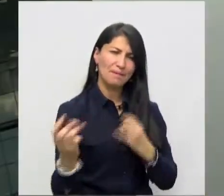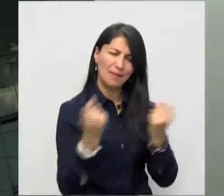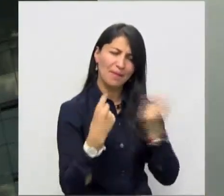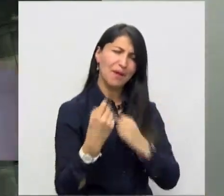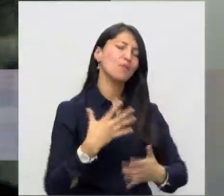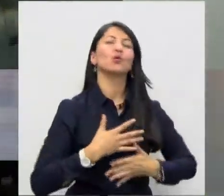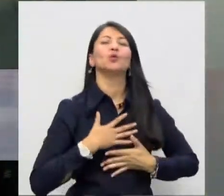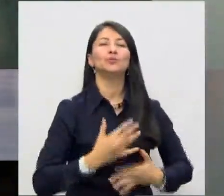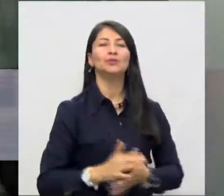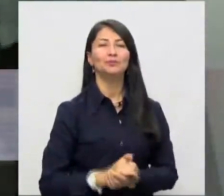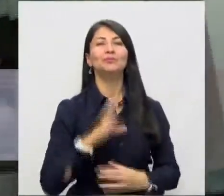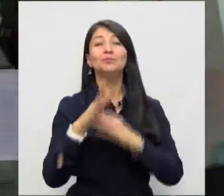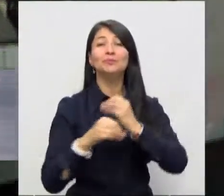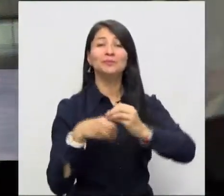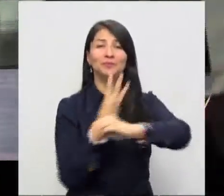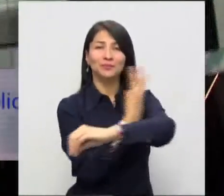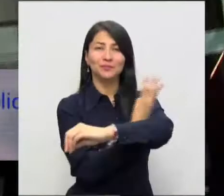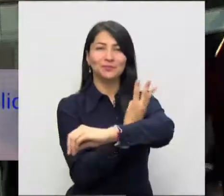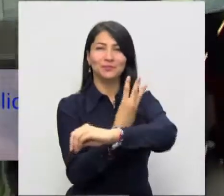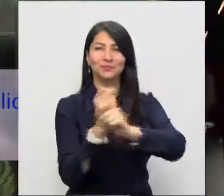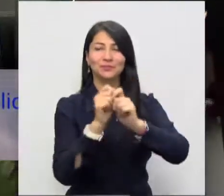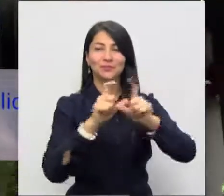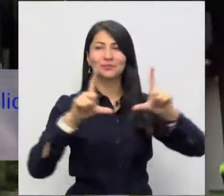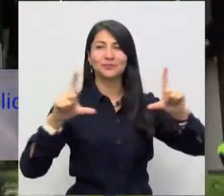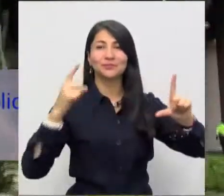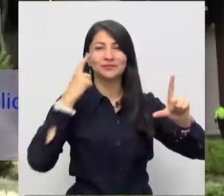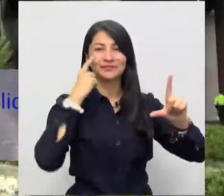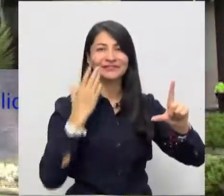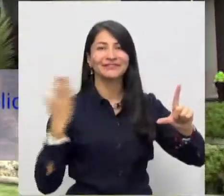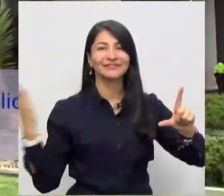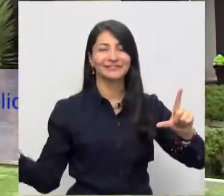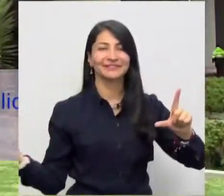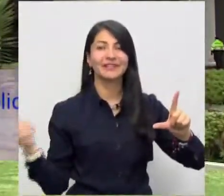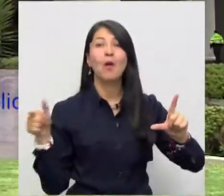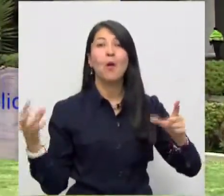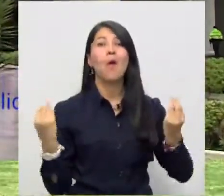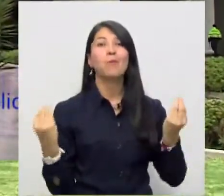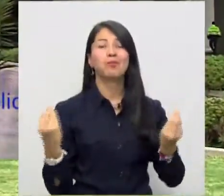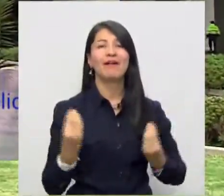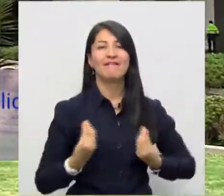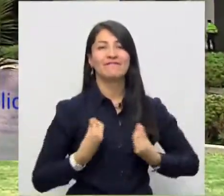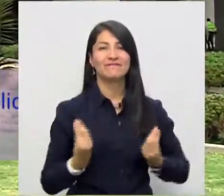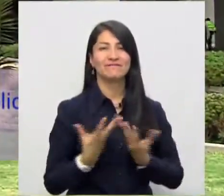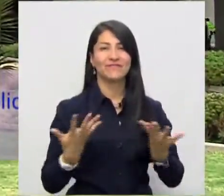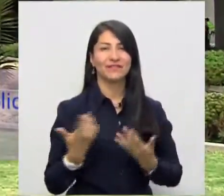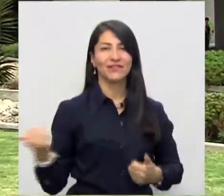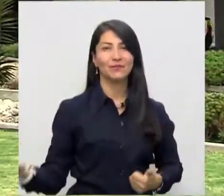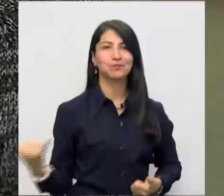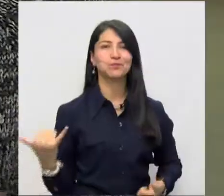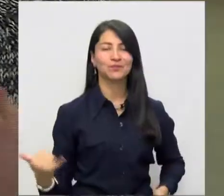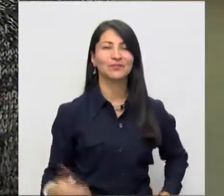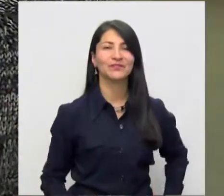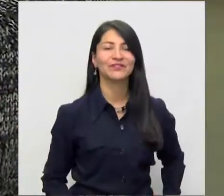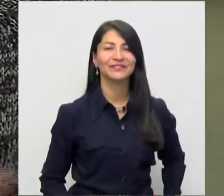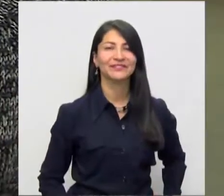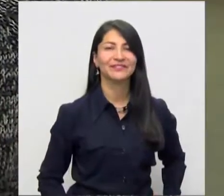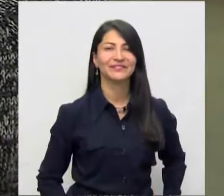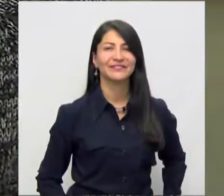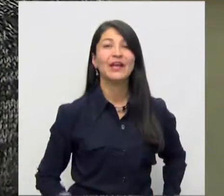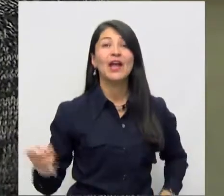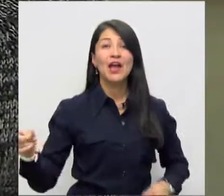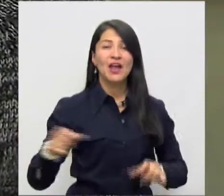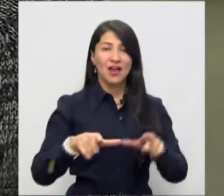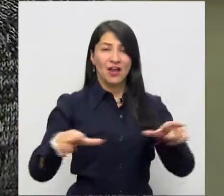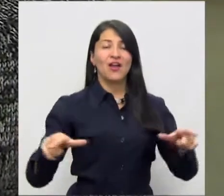Asimismo, a través del portal web institucional, se podrá seguir en vivo la transmisión del evento vía streaming. A través de la Oficina de